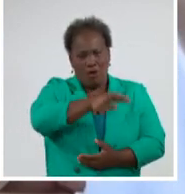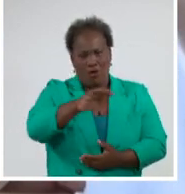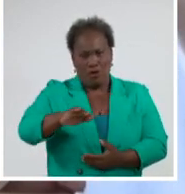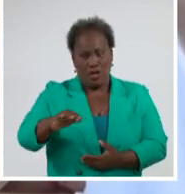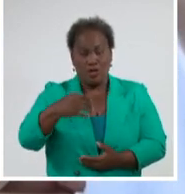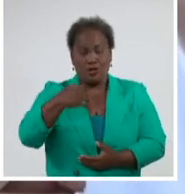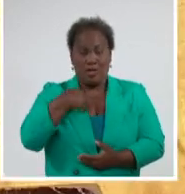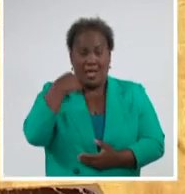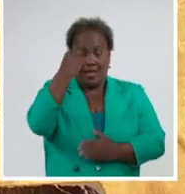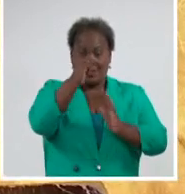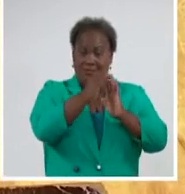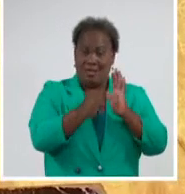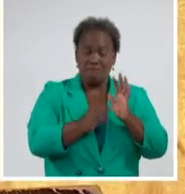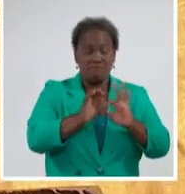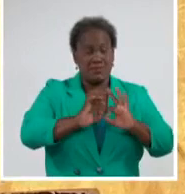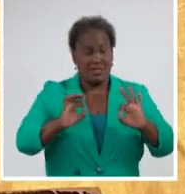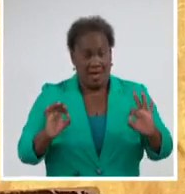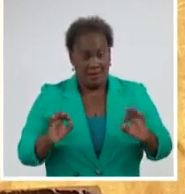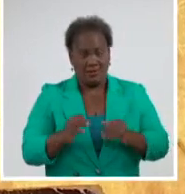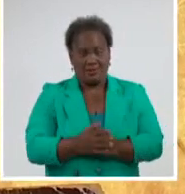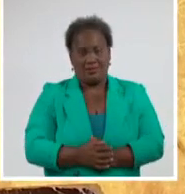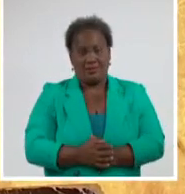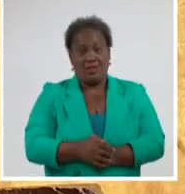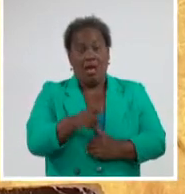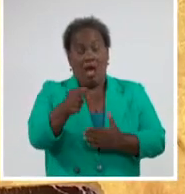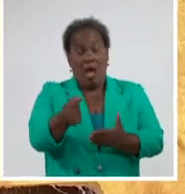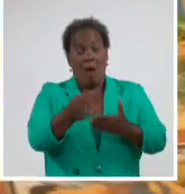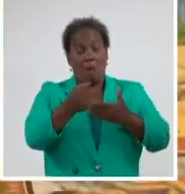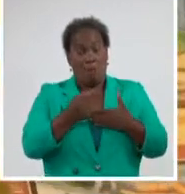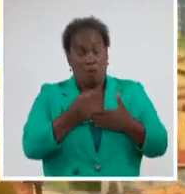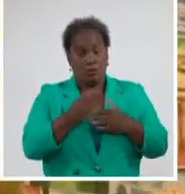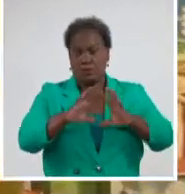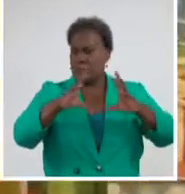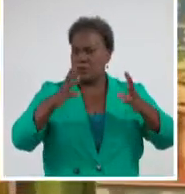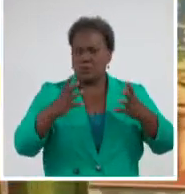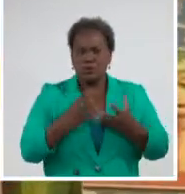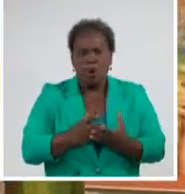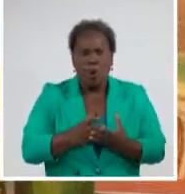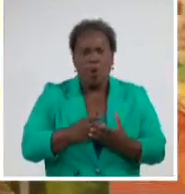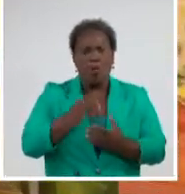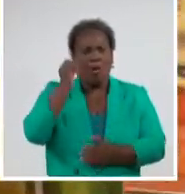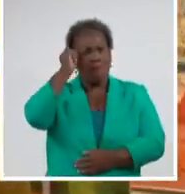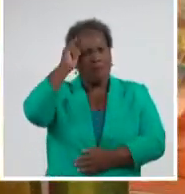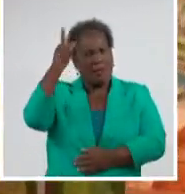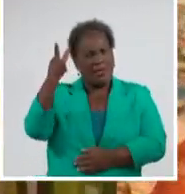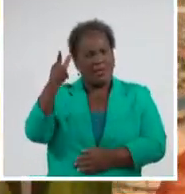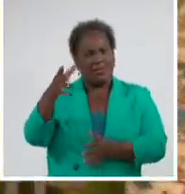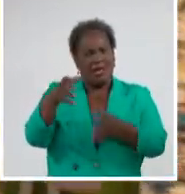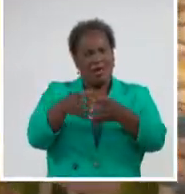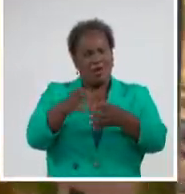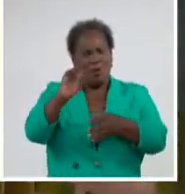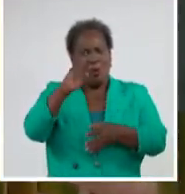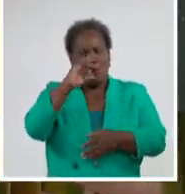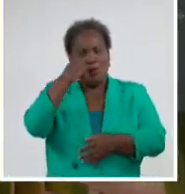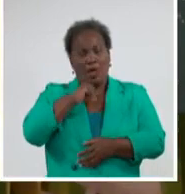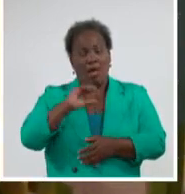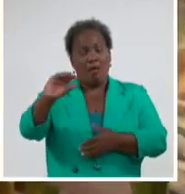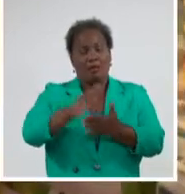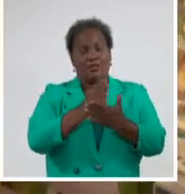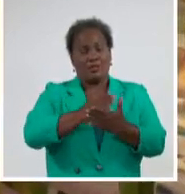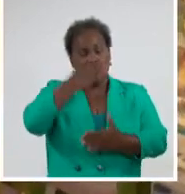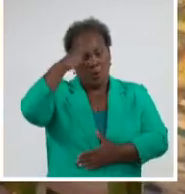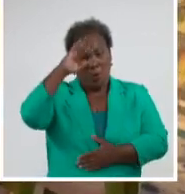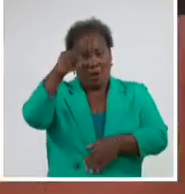características especiales. Aporta Lidia Meriño todos sus saberes a la UNIAC y a la literatura cubana de